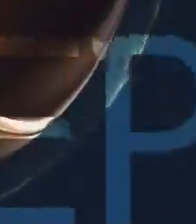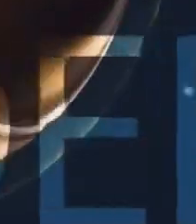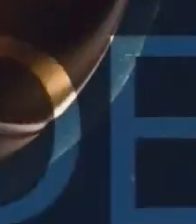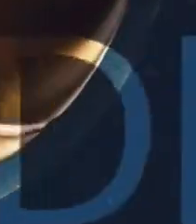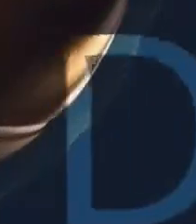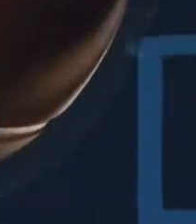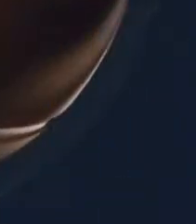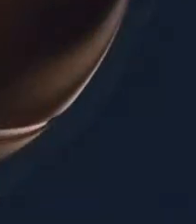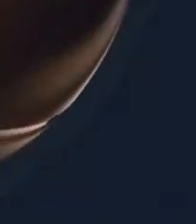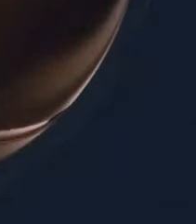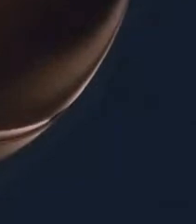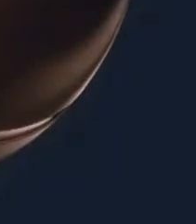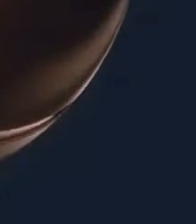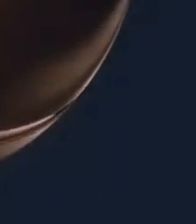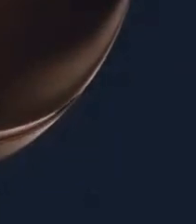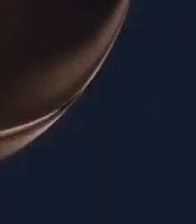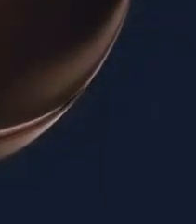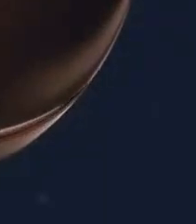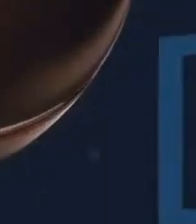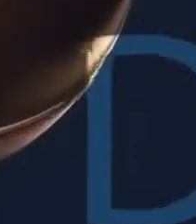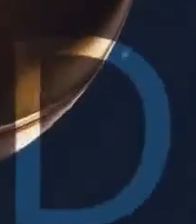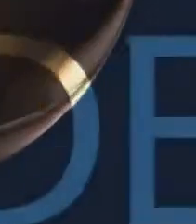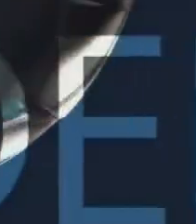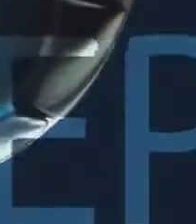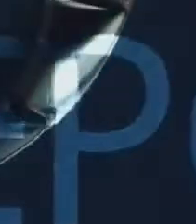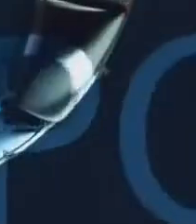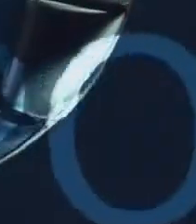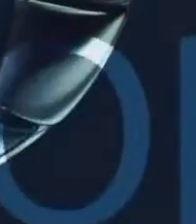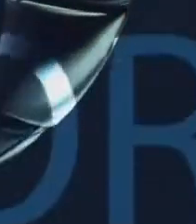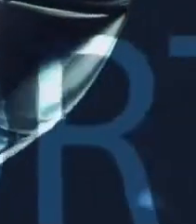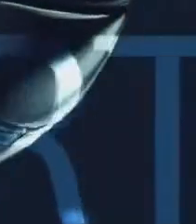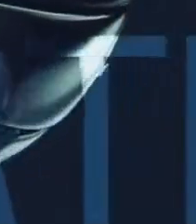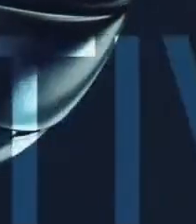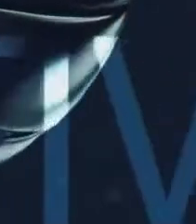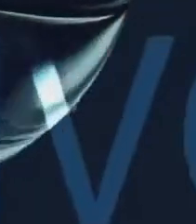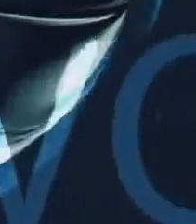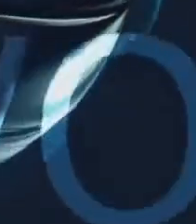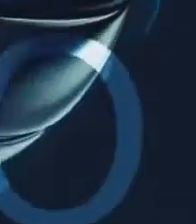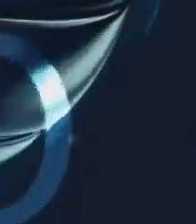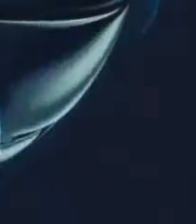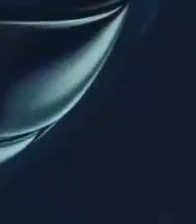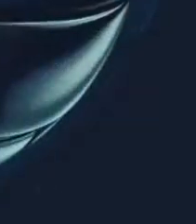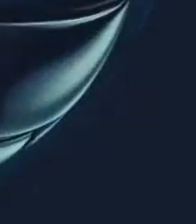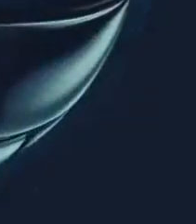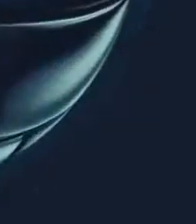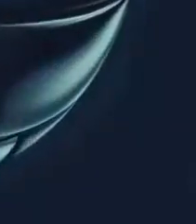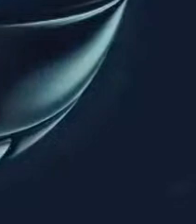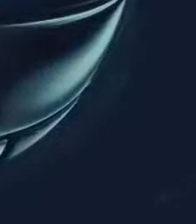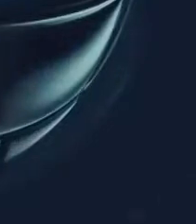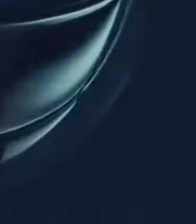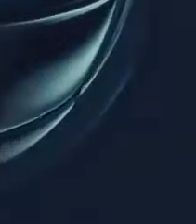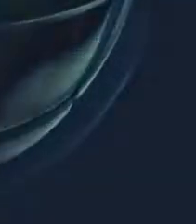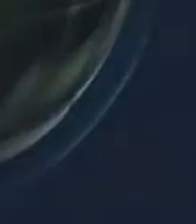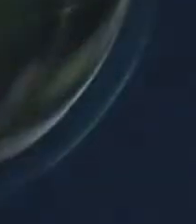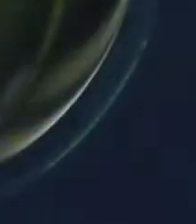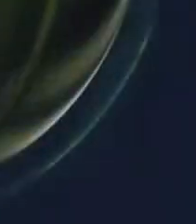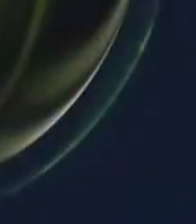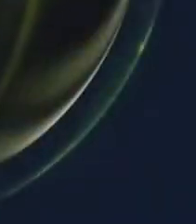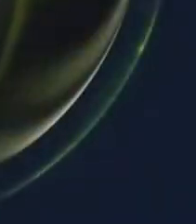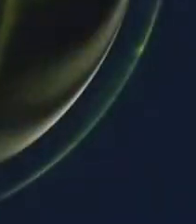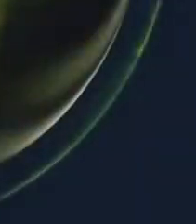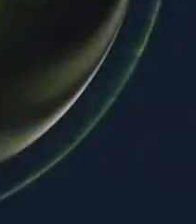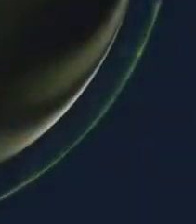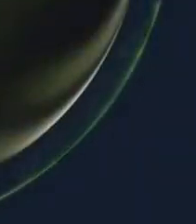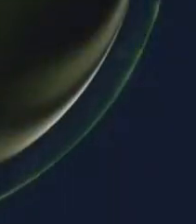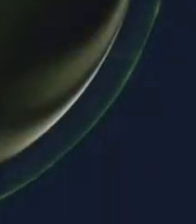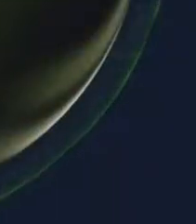Sorami Tanaka La patinadora Que compitió en el Grand Prix De la Unión Internacional de Patinaje Categoría Junior Y